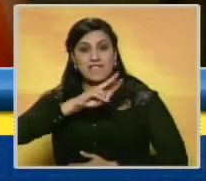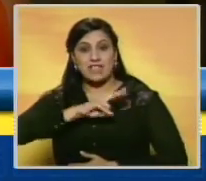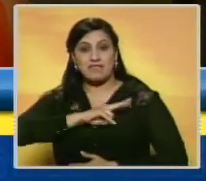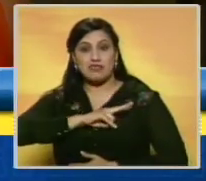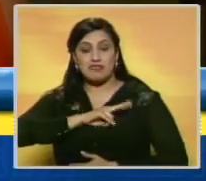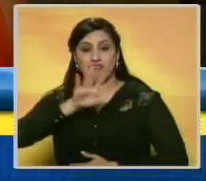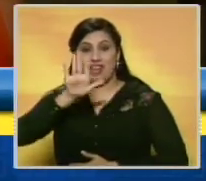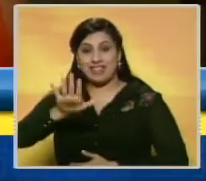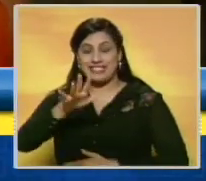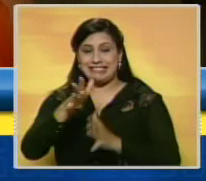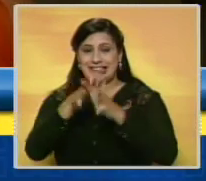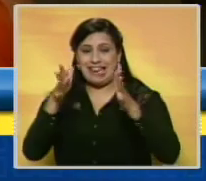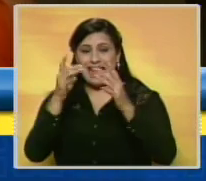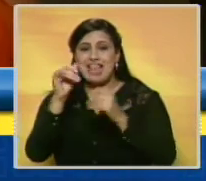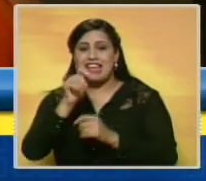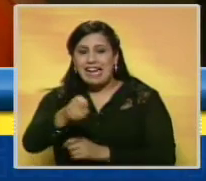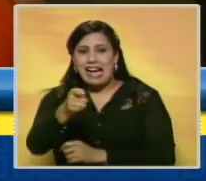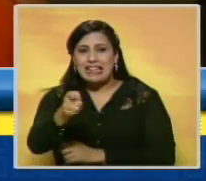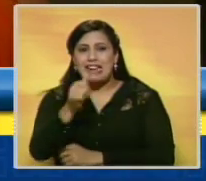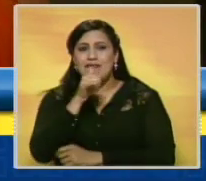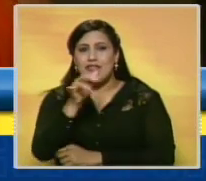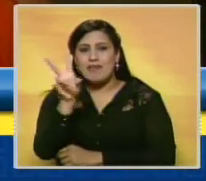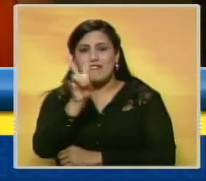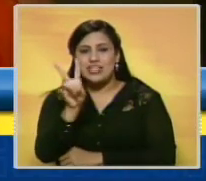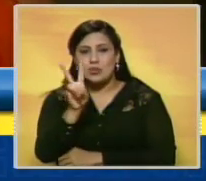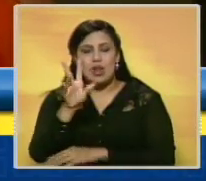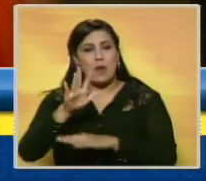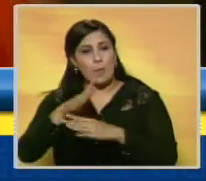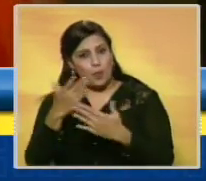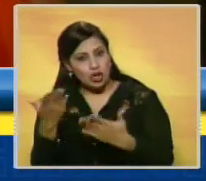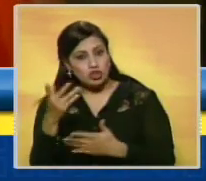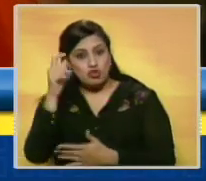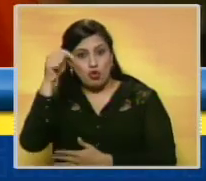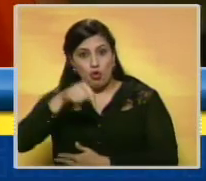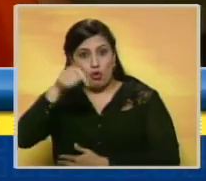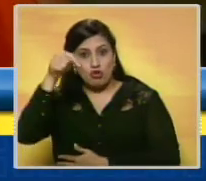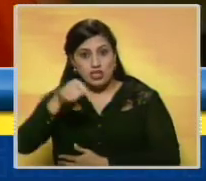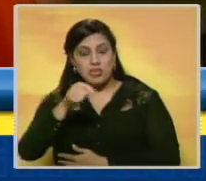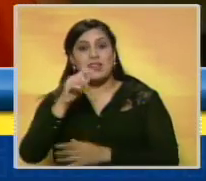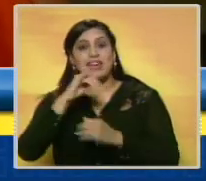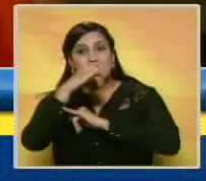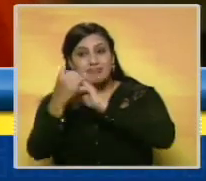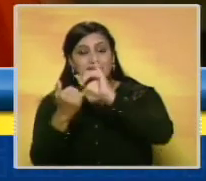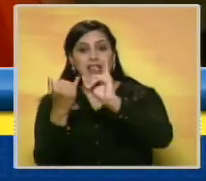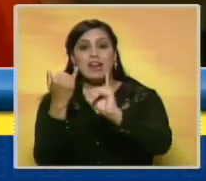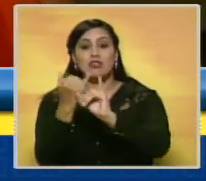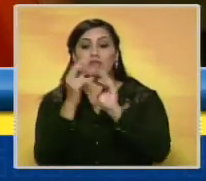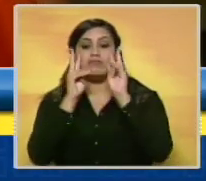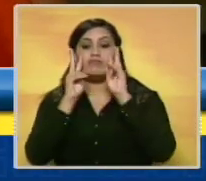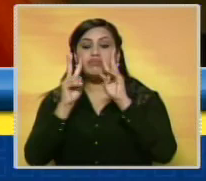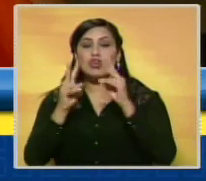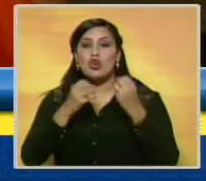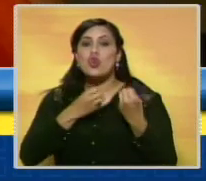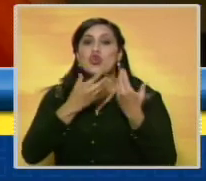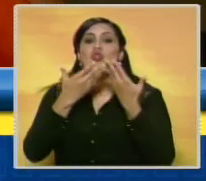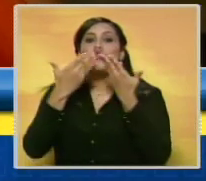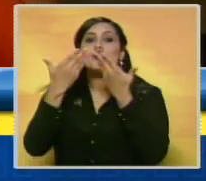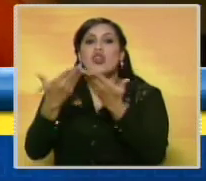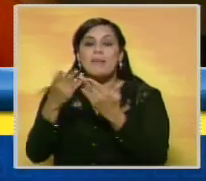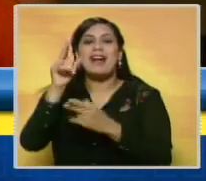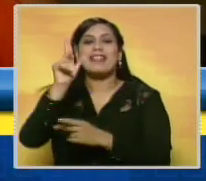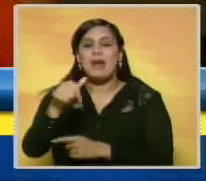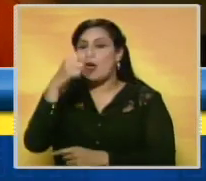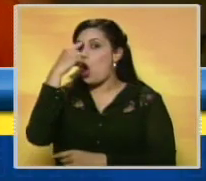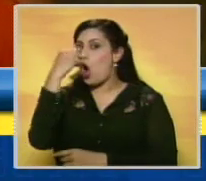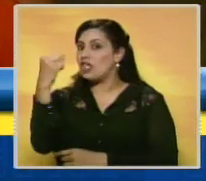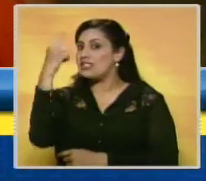ha sido uno de los grandes canales de Venezuela y por eso hoy a nivel internacional se le está entregando también a